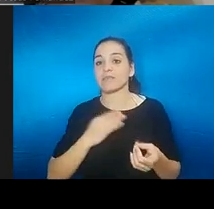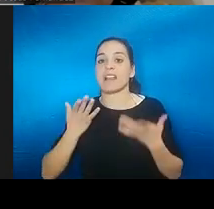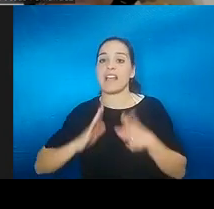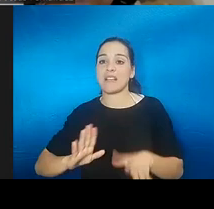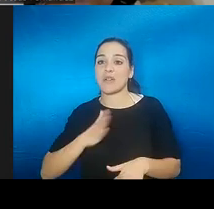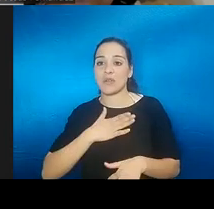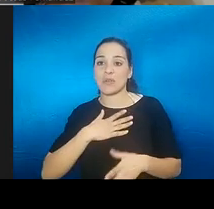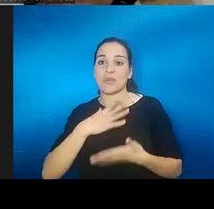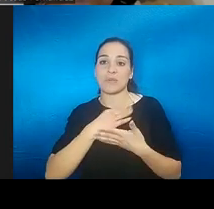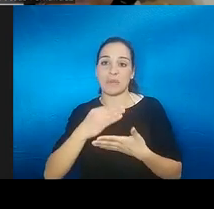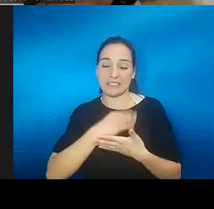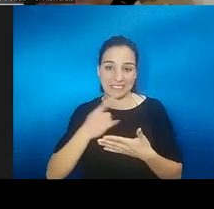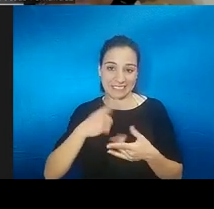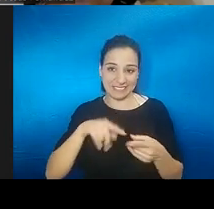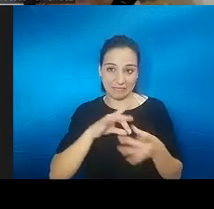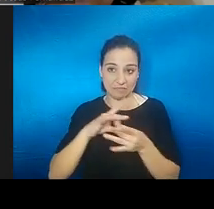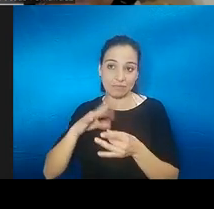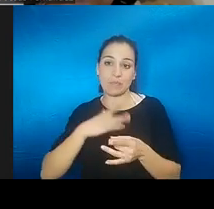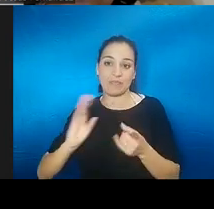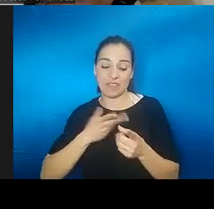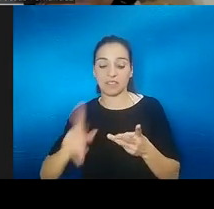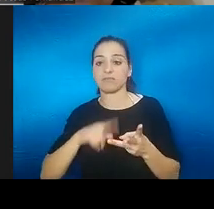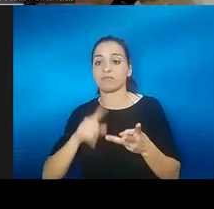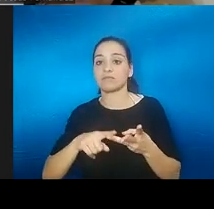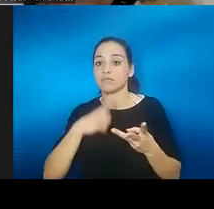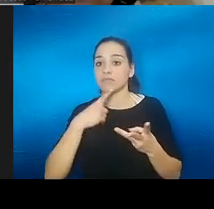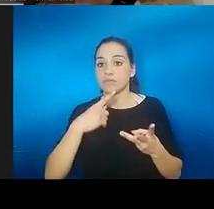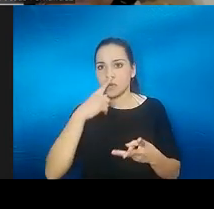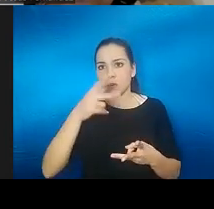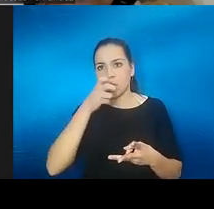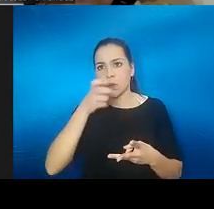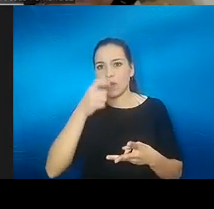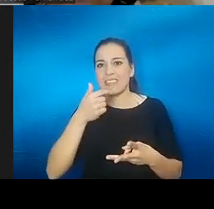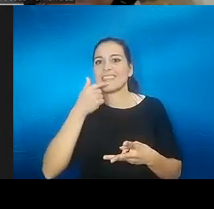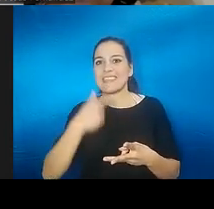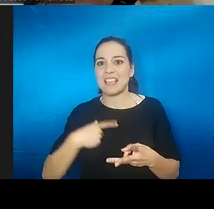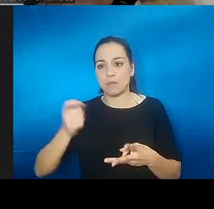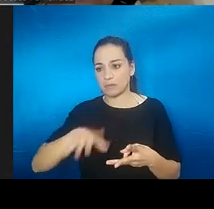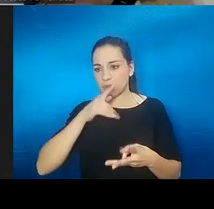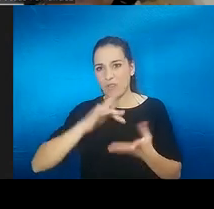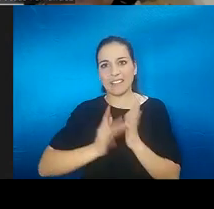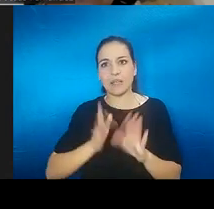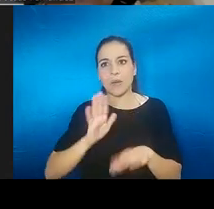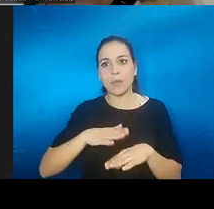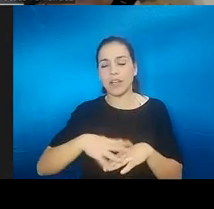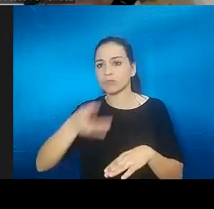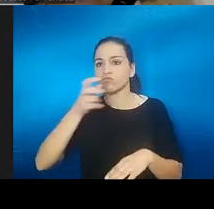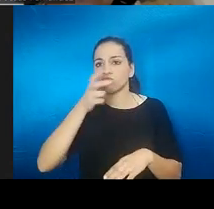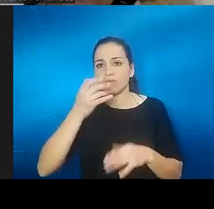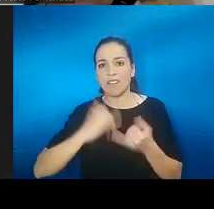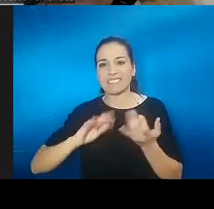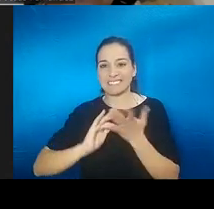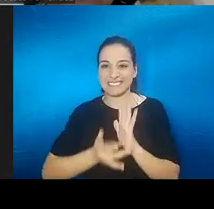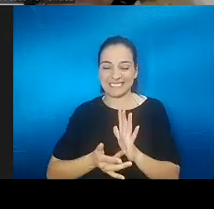y otro directamente me dijo que se me había gastado de tanto usarlo porque yo soy restauradora